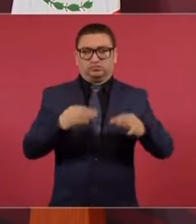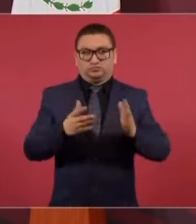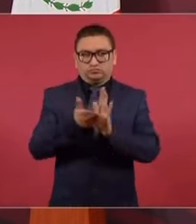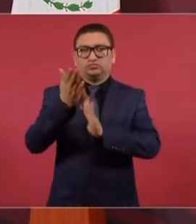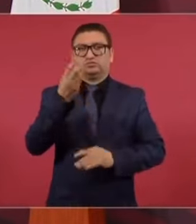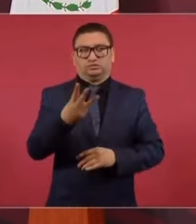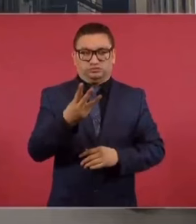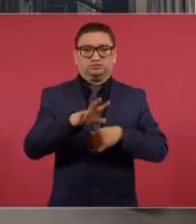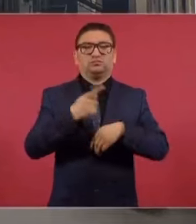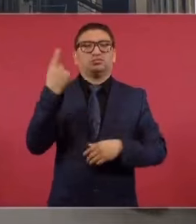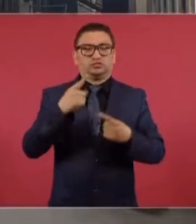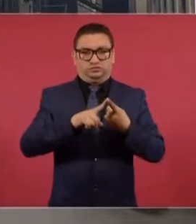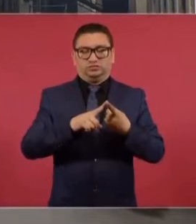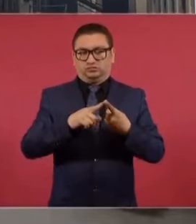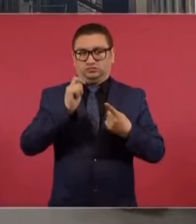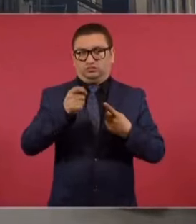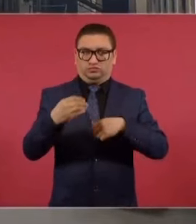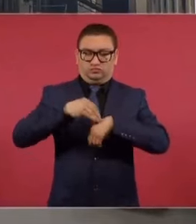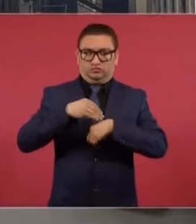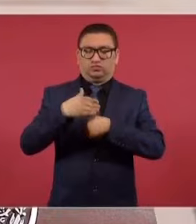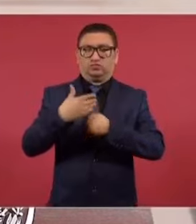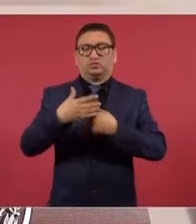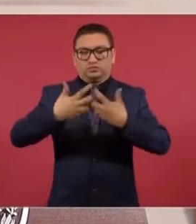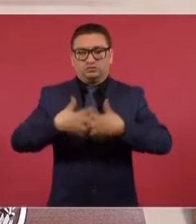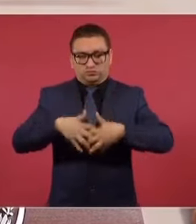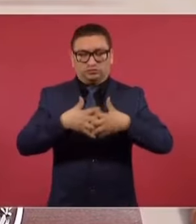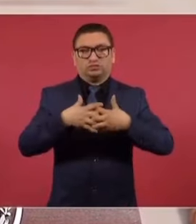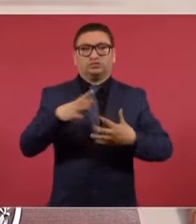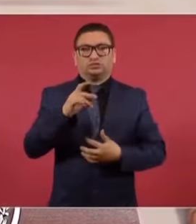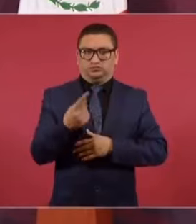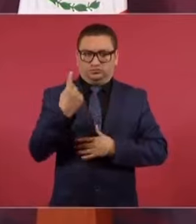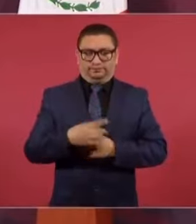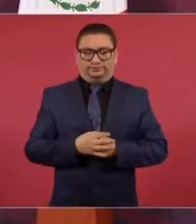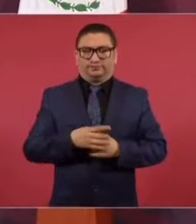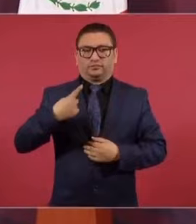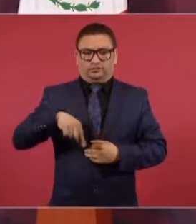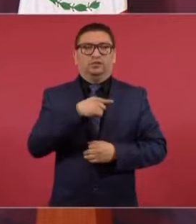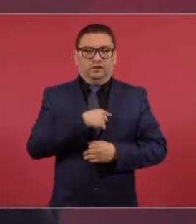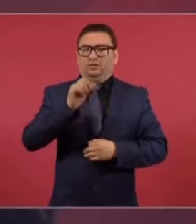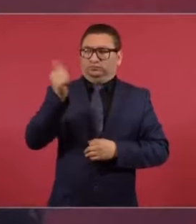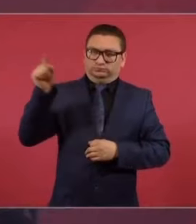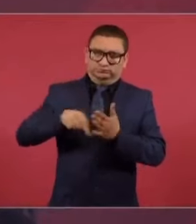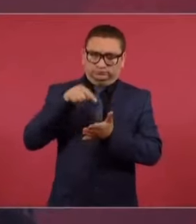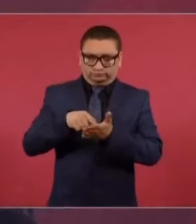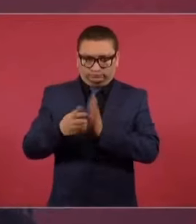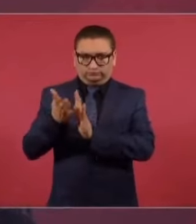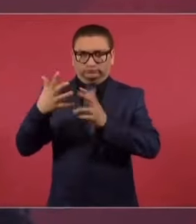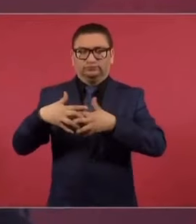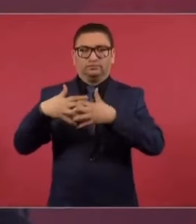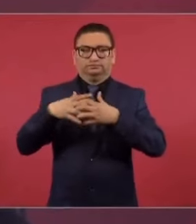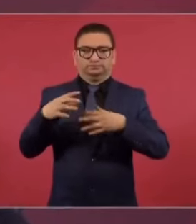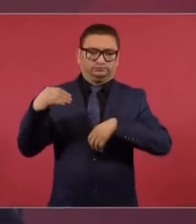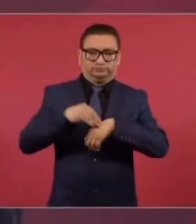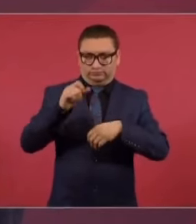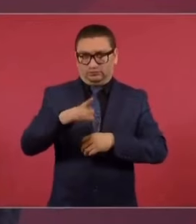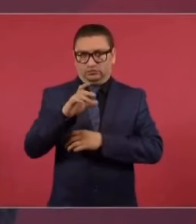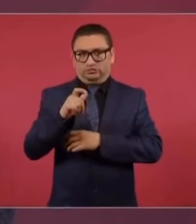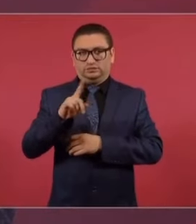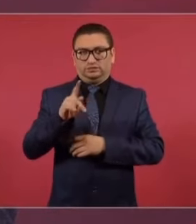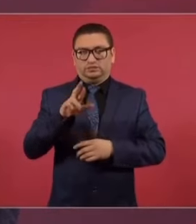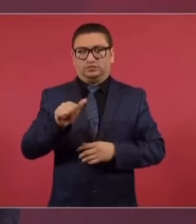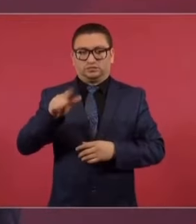Porque estamos haciendo una adicional, una planta coquizadora en Tula. Estamos haciendo otra planta adicional coquizadora,